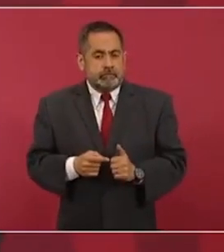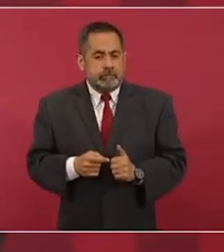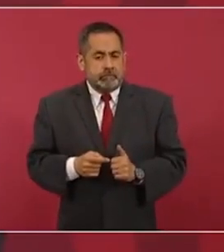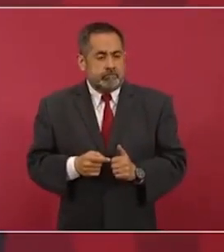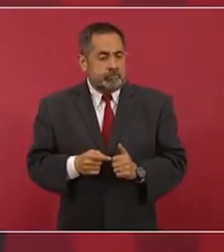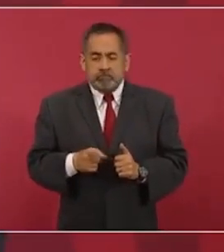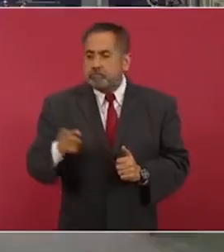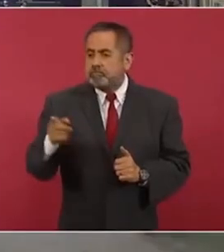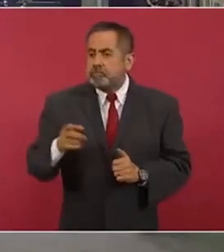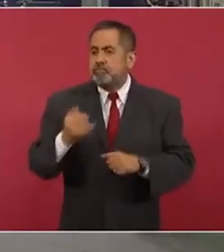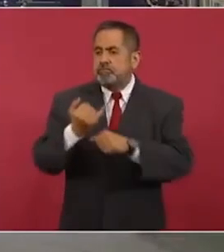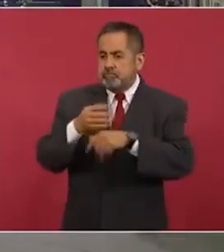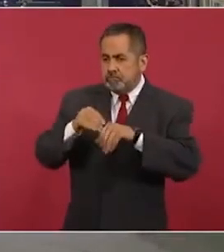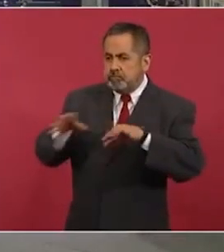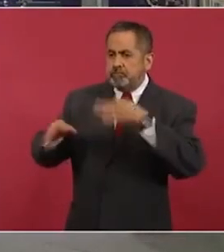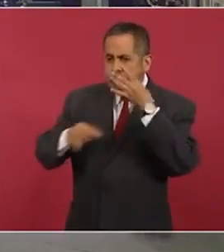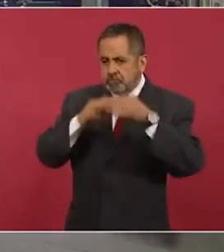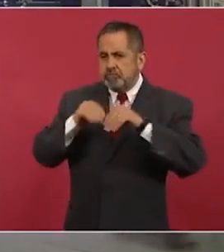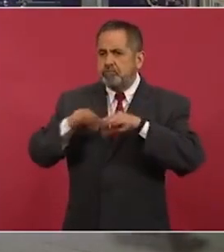informar al pueblo